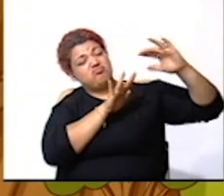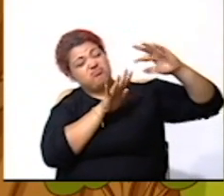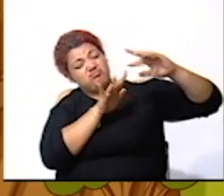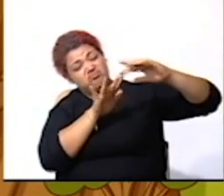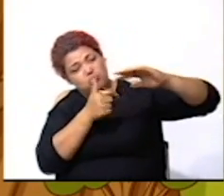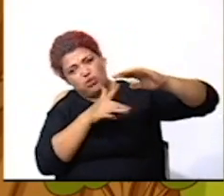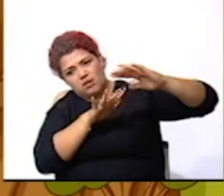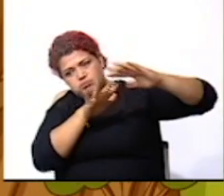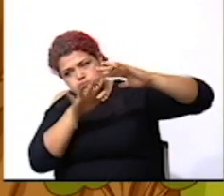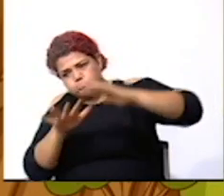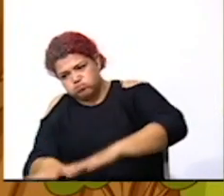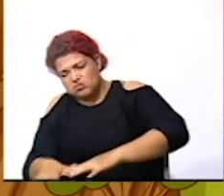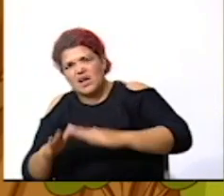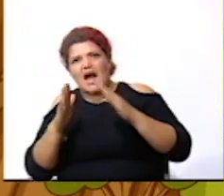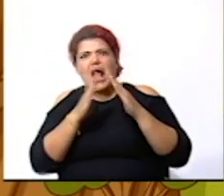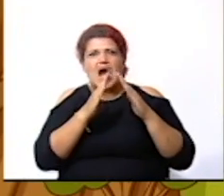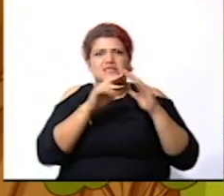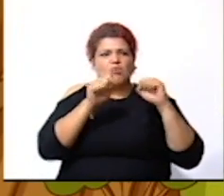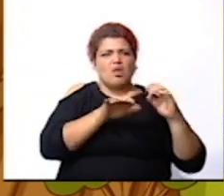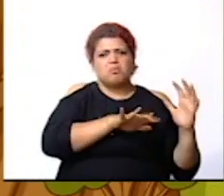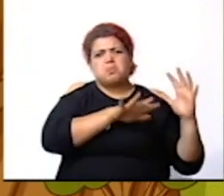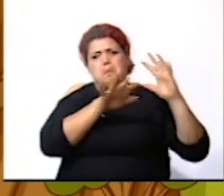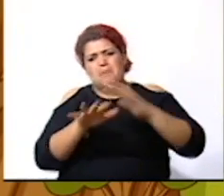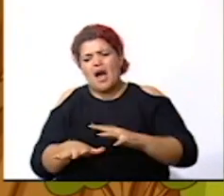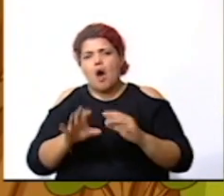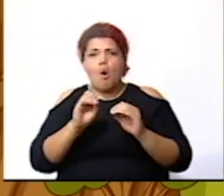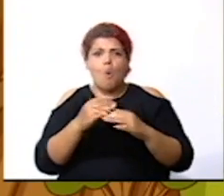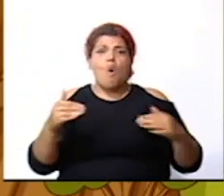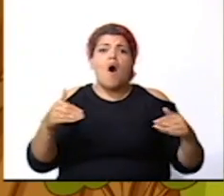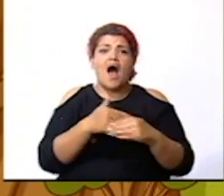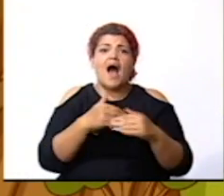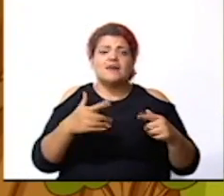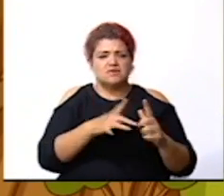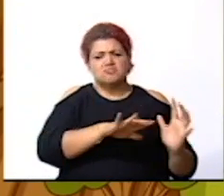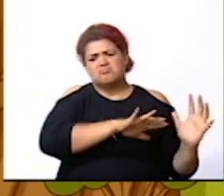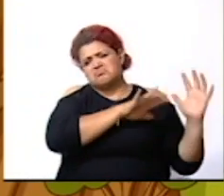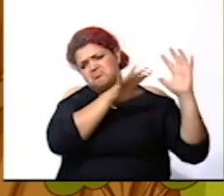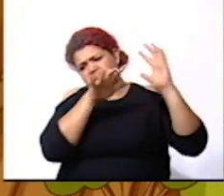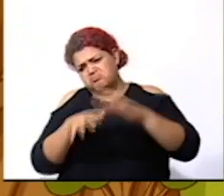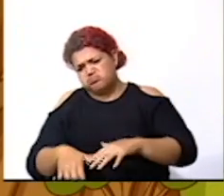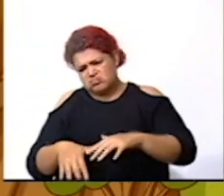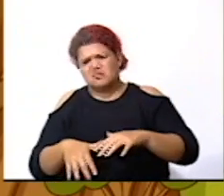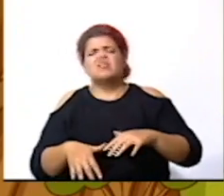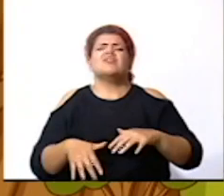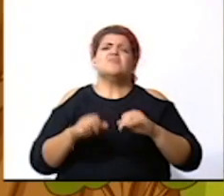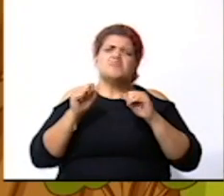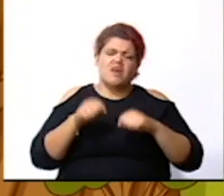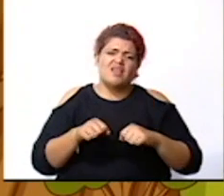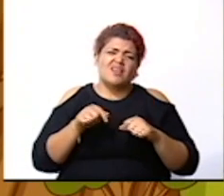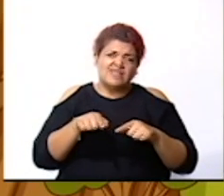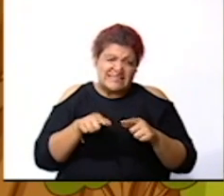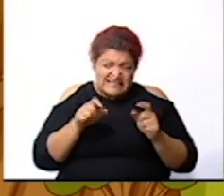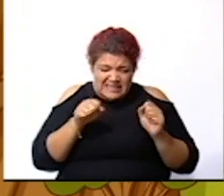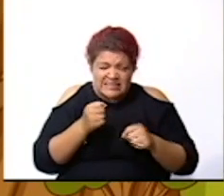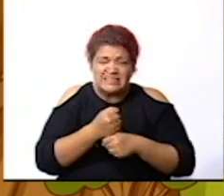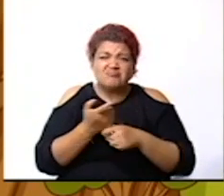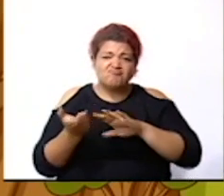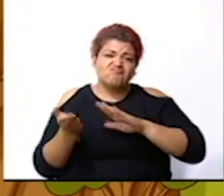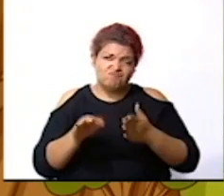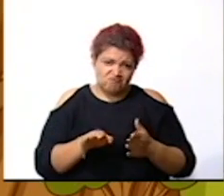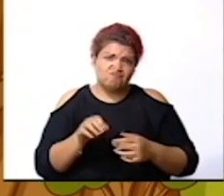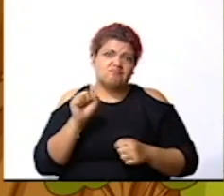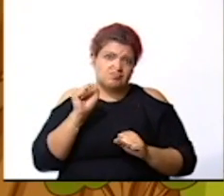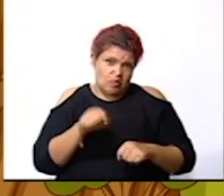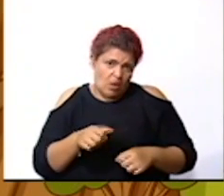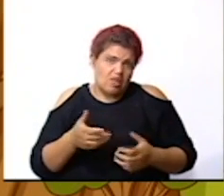encima de una casa o sobre una carretera y lo peor del caso es que podría provocar muertes